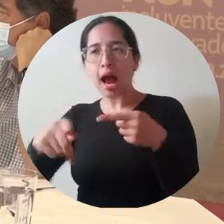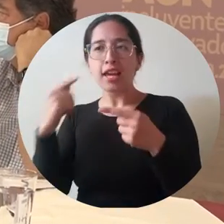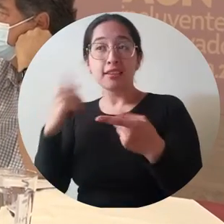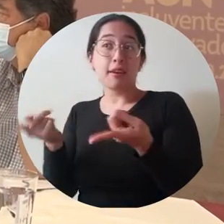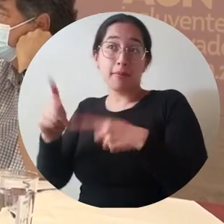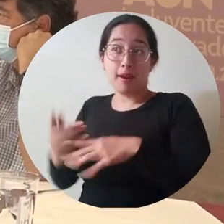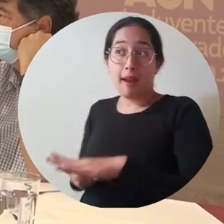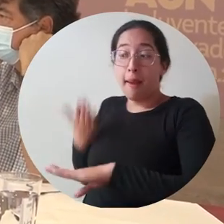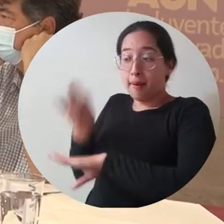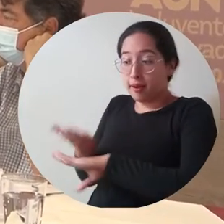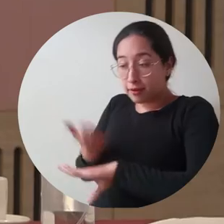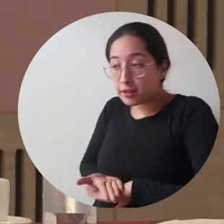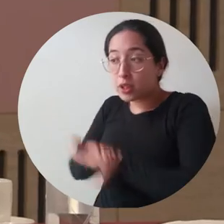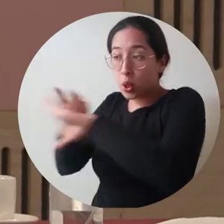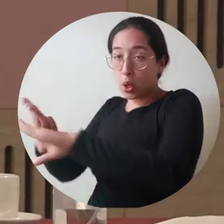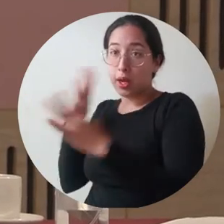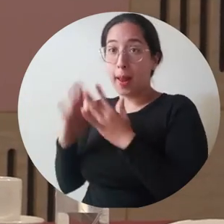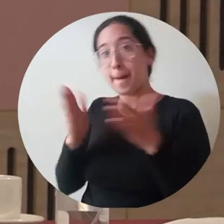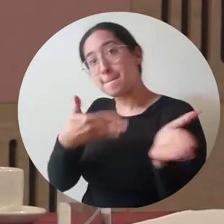desarrollo universitario.